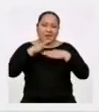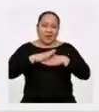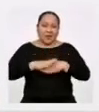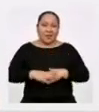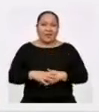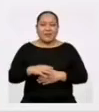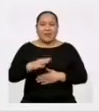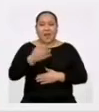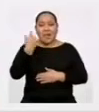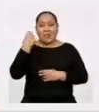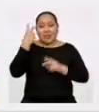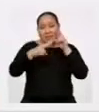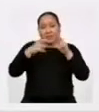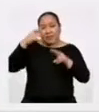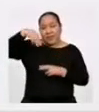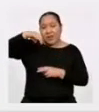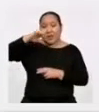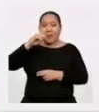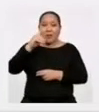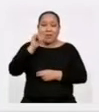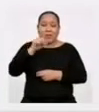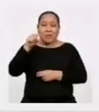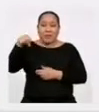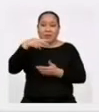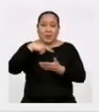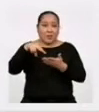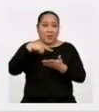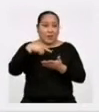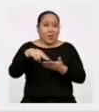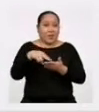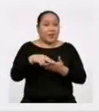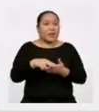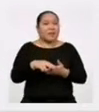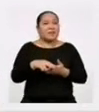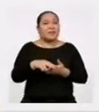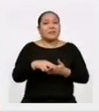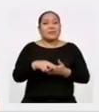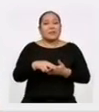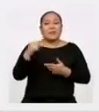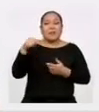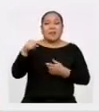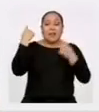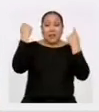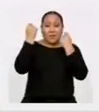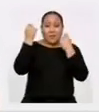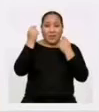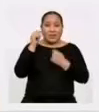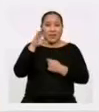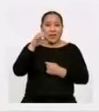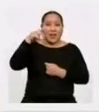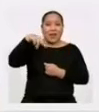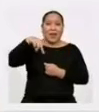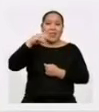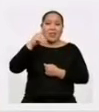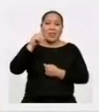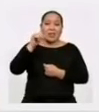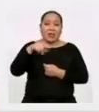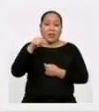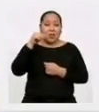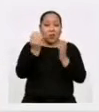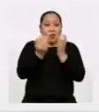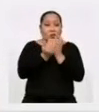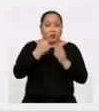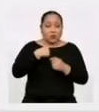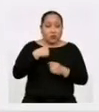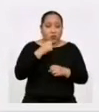media o promedio aritmético para los danzantes de la fiesta de la candelaria, te explicaré un ejemplo. En la institución educativa donde